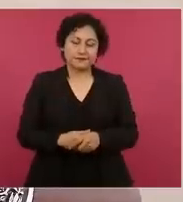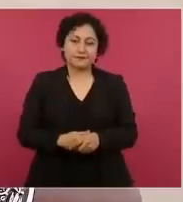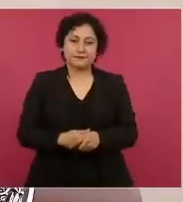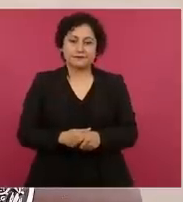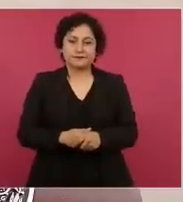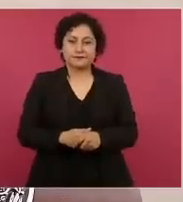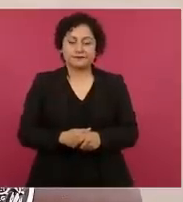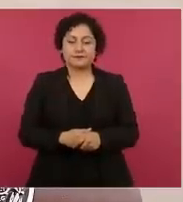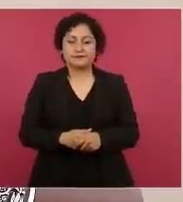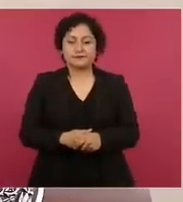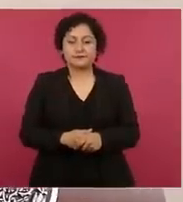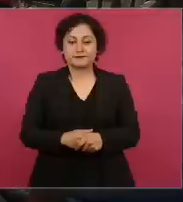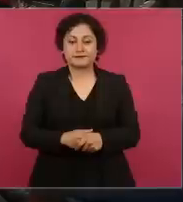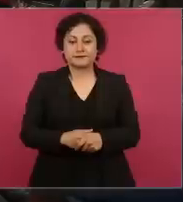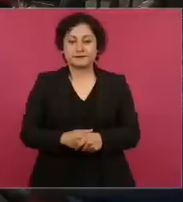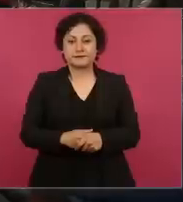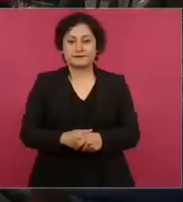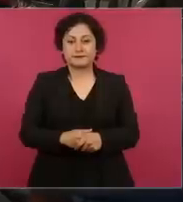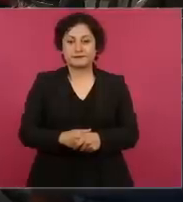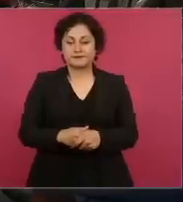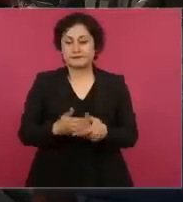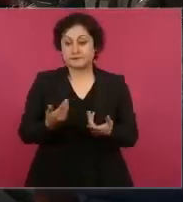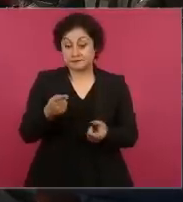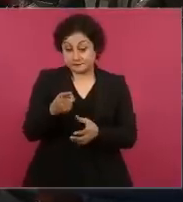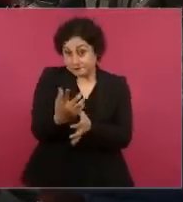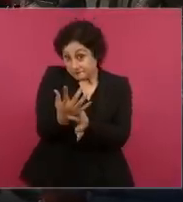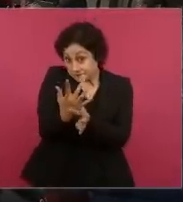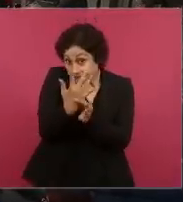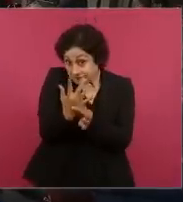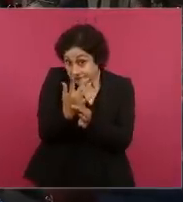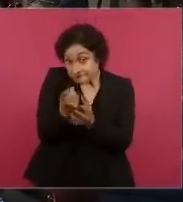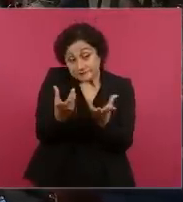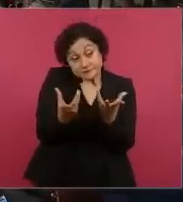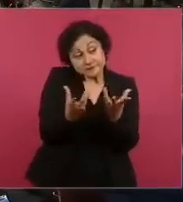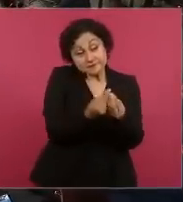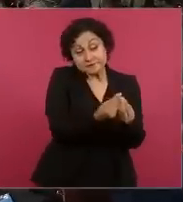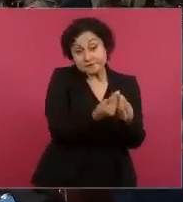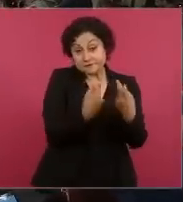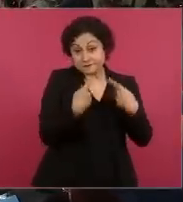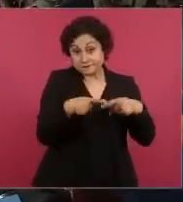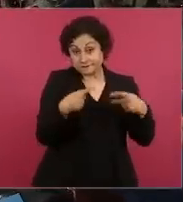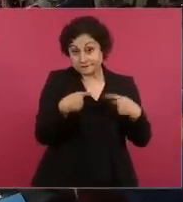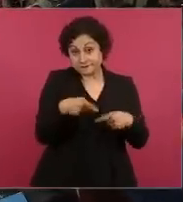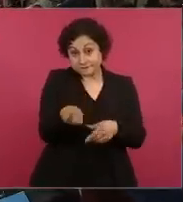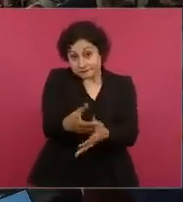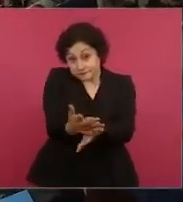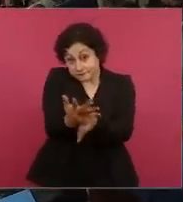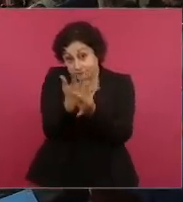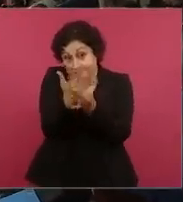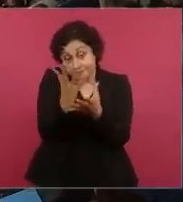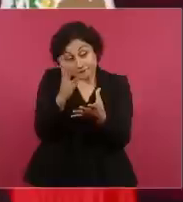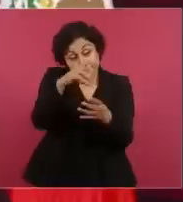Es de los ciudadanos, es de la sociedad civil,